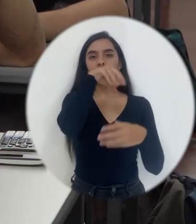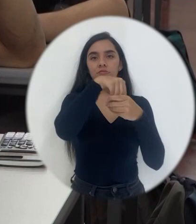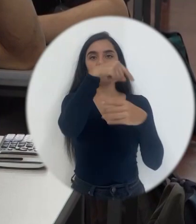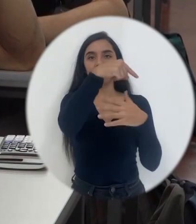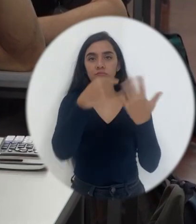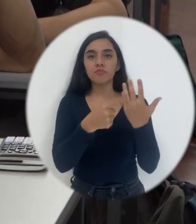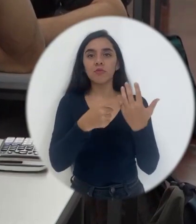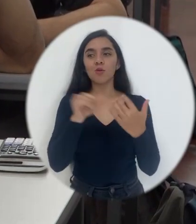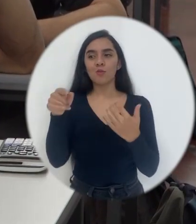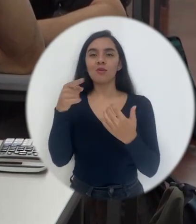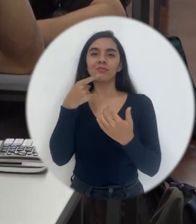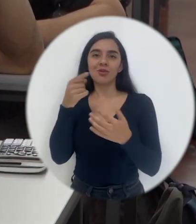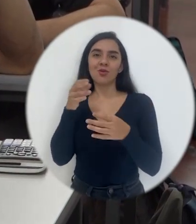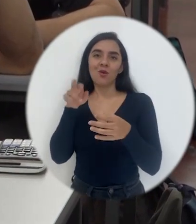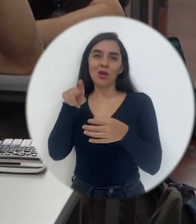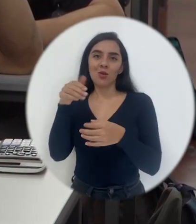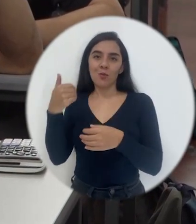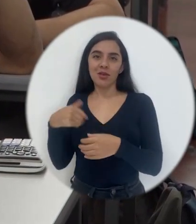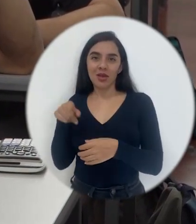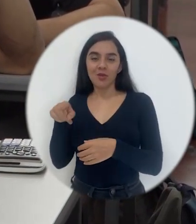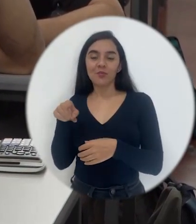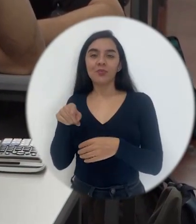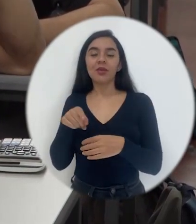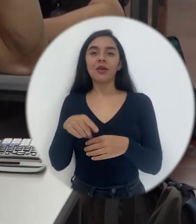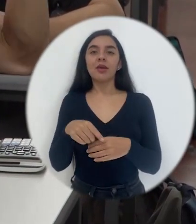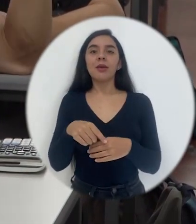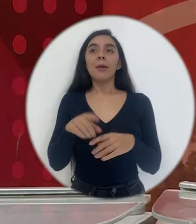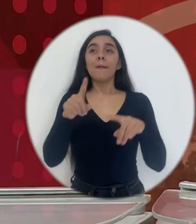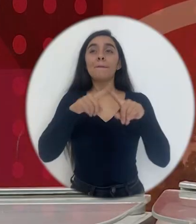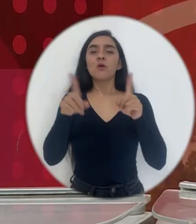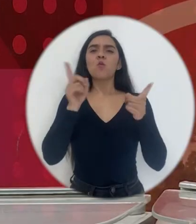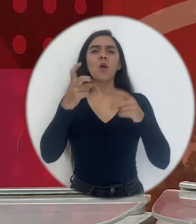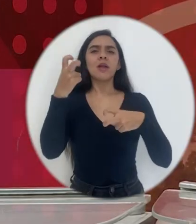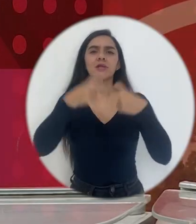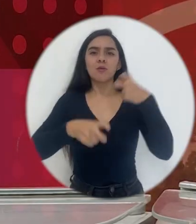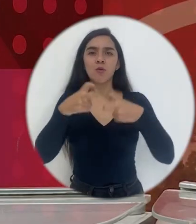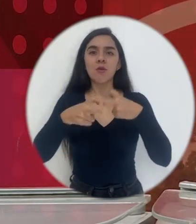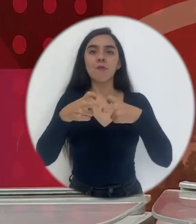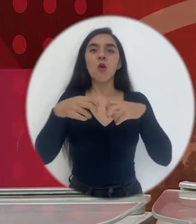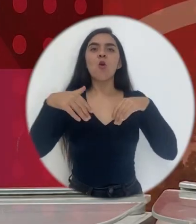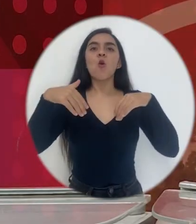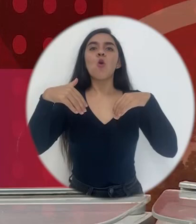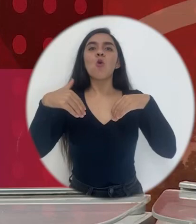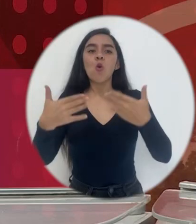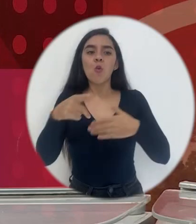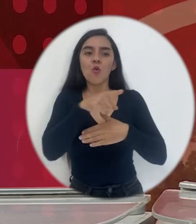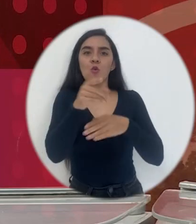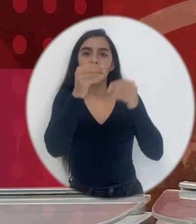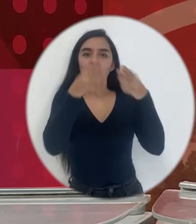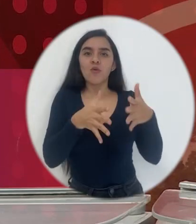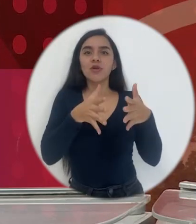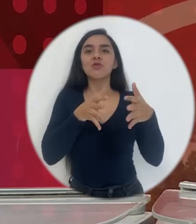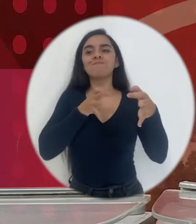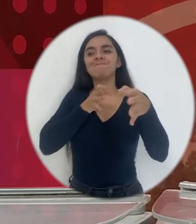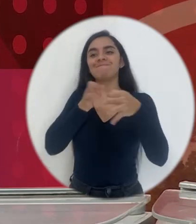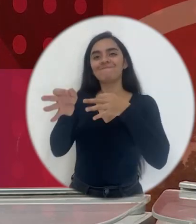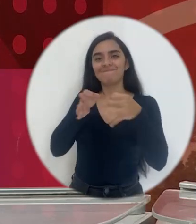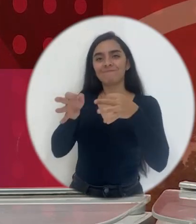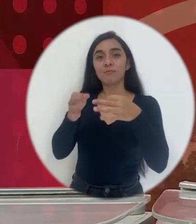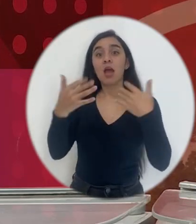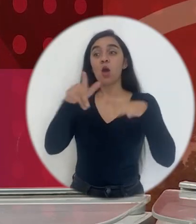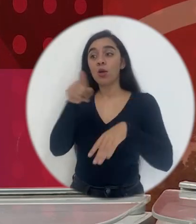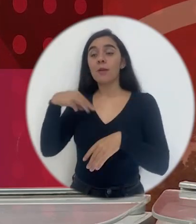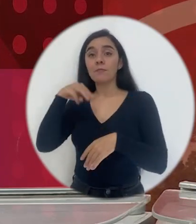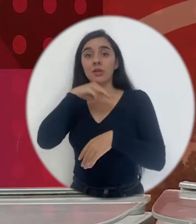2012 es muy bueno, como mencionó el compañero antes. Sin embargo, el problema es la aplicación del programa, ¿verdad? Que ha sido...